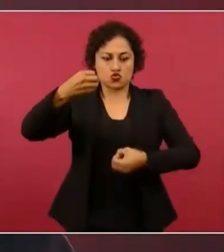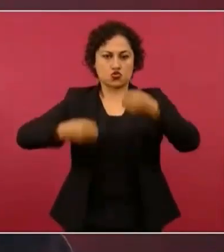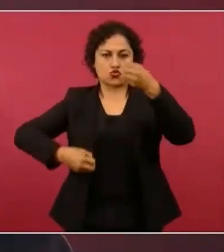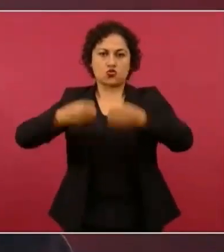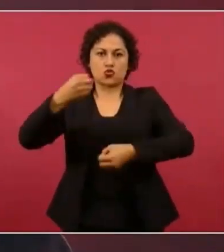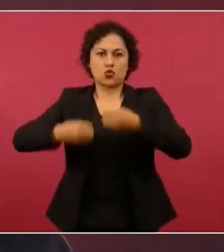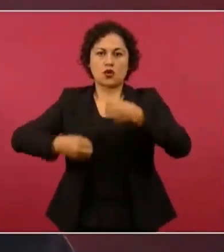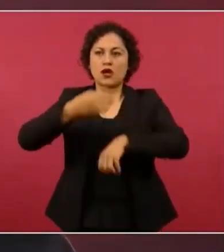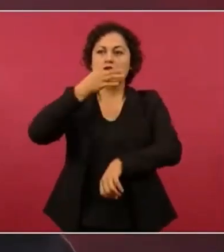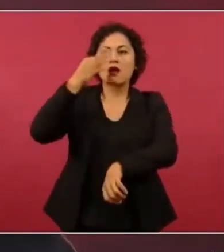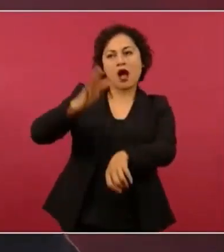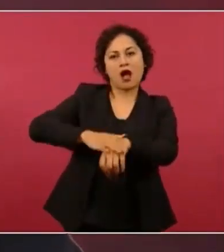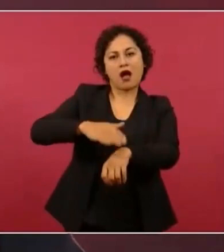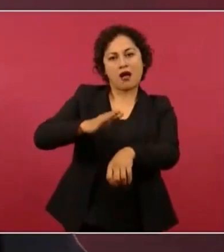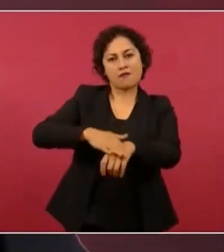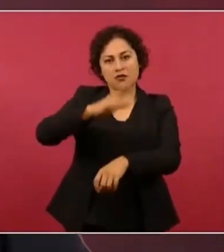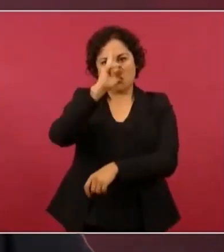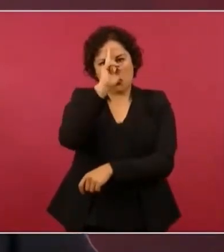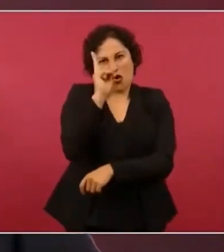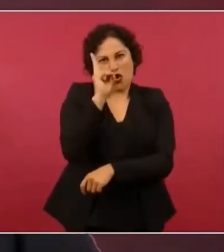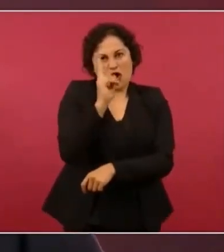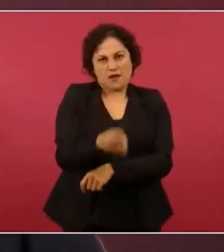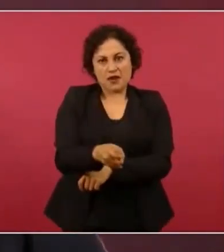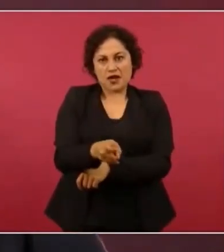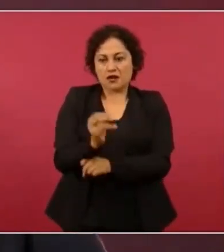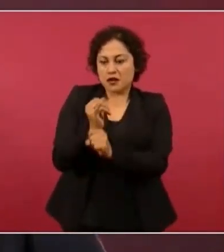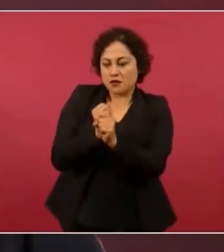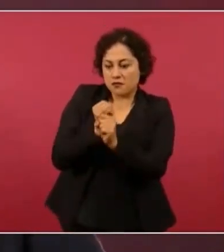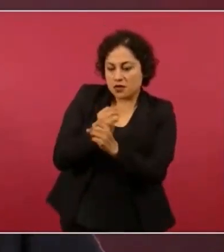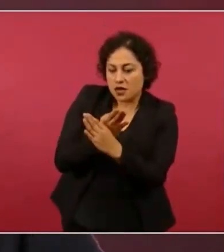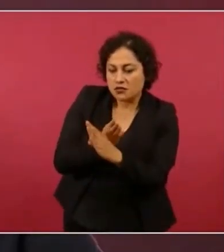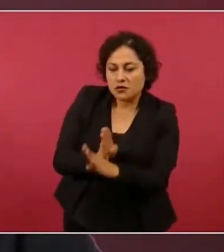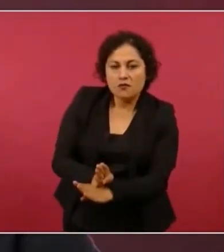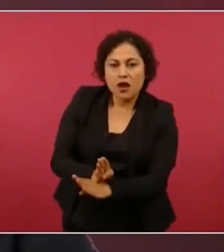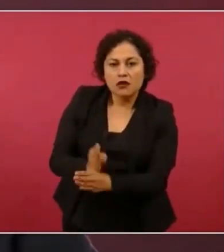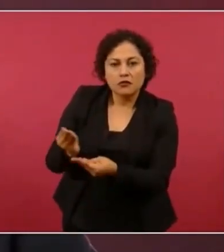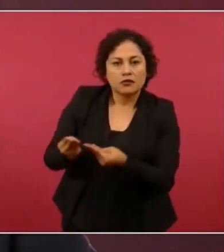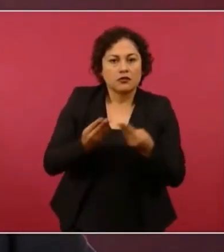inteligencia financiera pueda ser entregada al Ministerio Público.